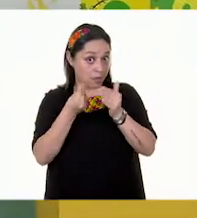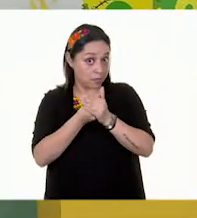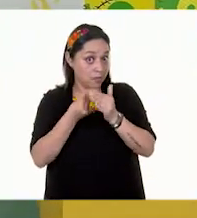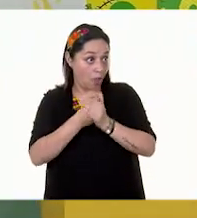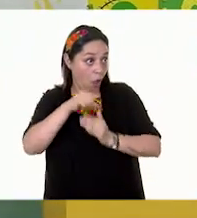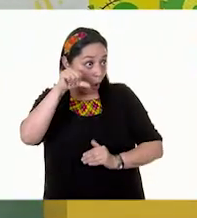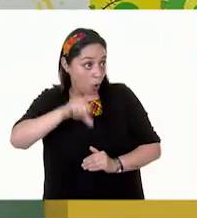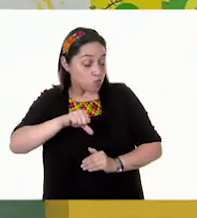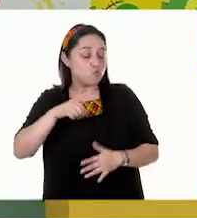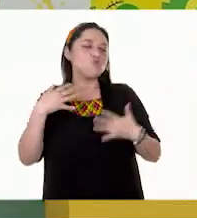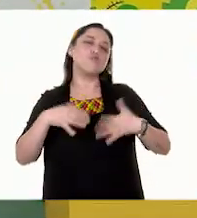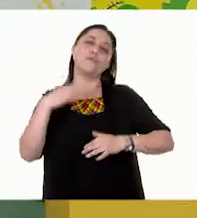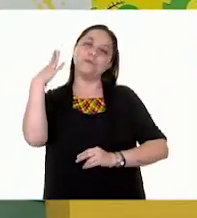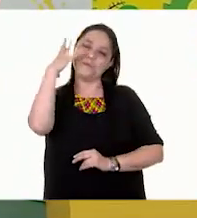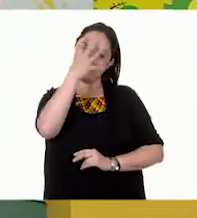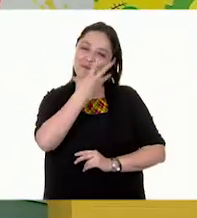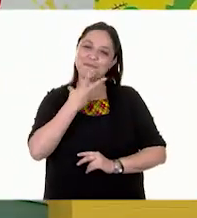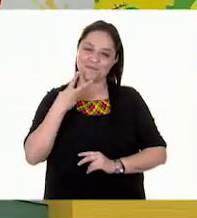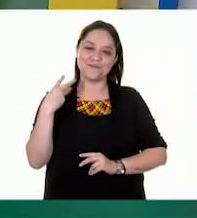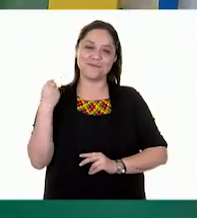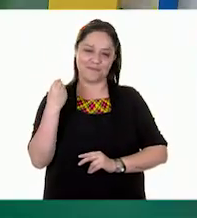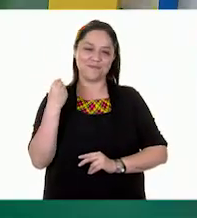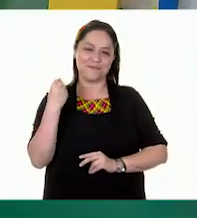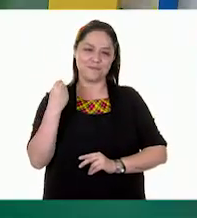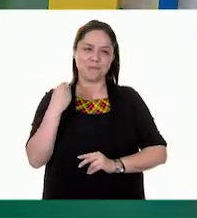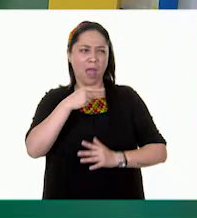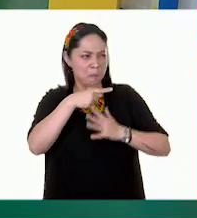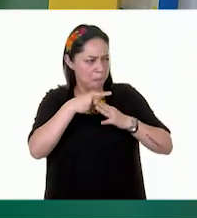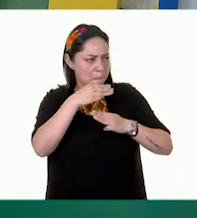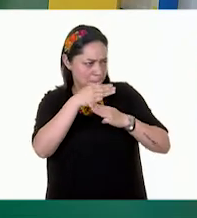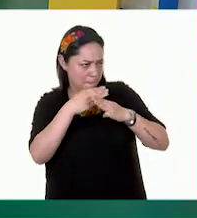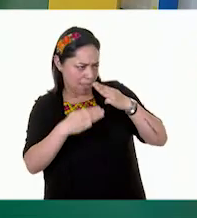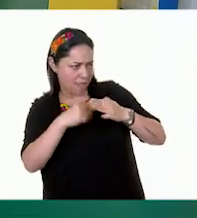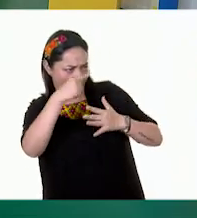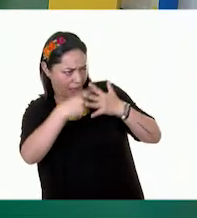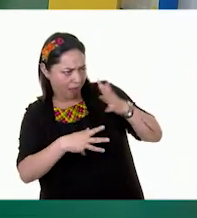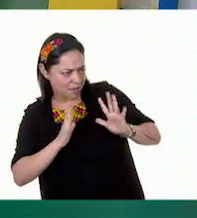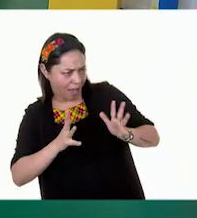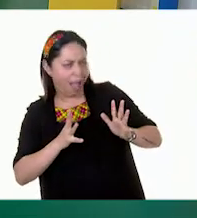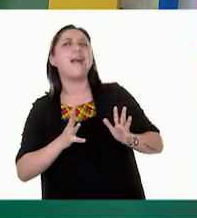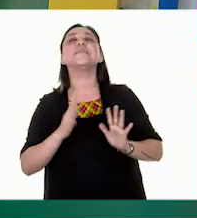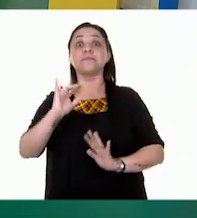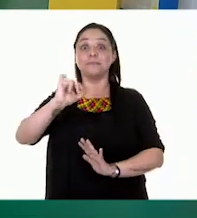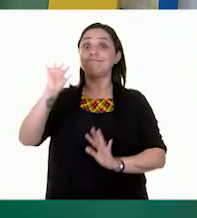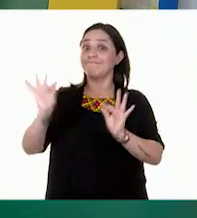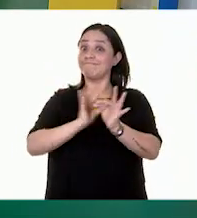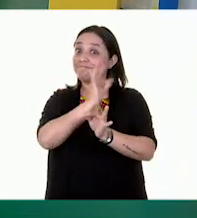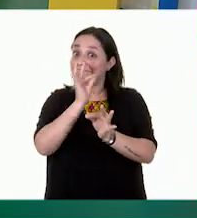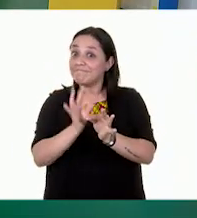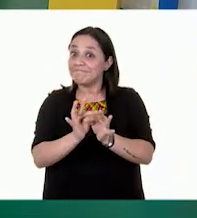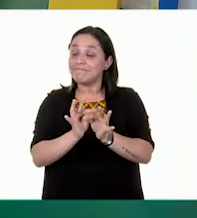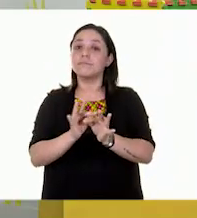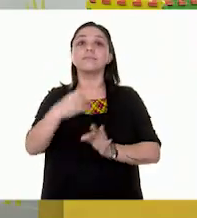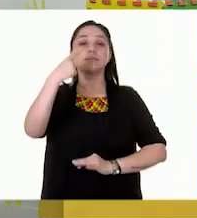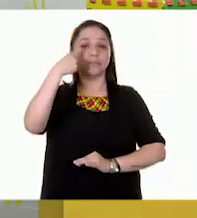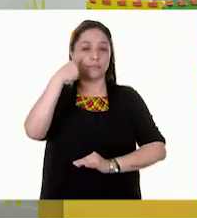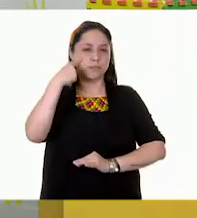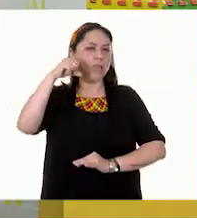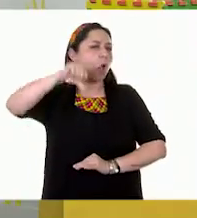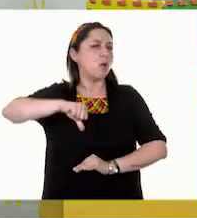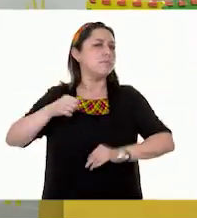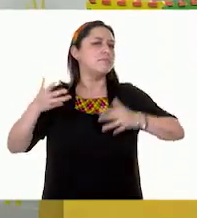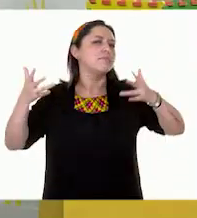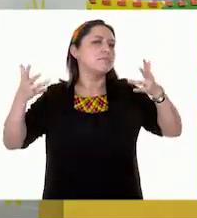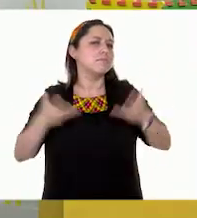ser algo muy bonito. Creo que ya tenías los materiales, ¿verdad? Sí, ya los tengo todos preparados. Vamos a poner en práctica